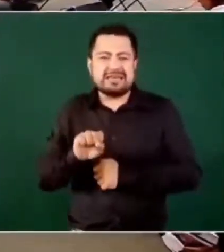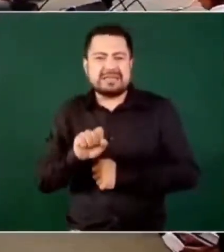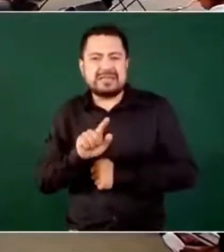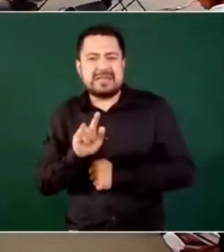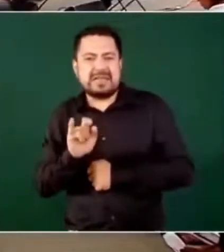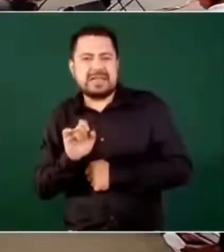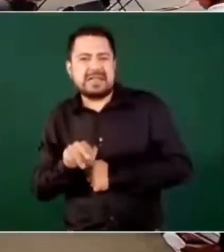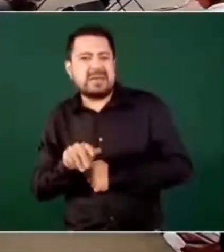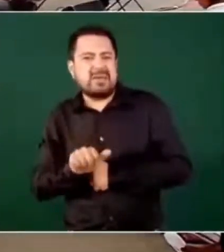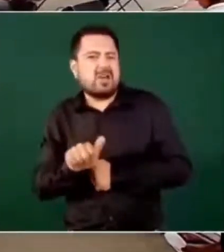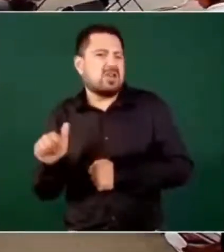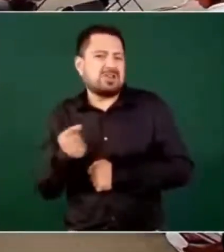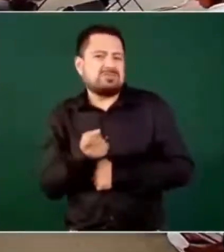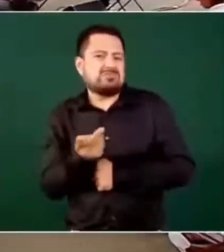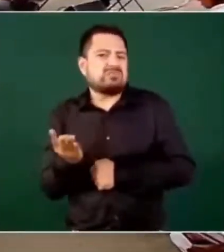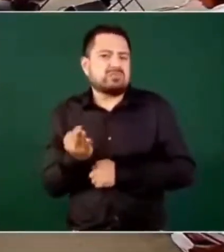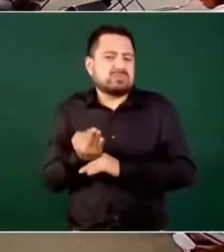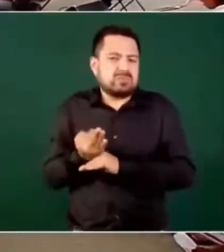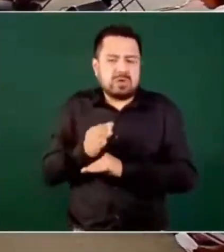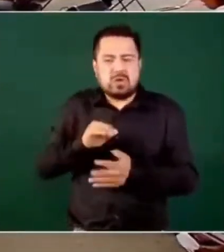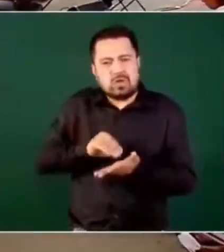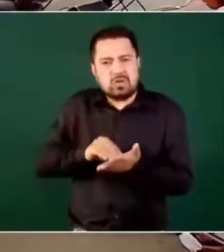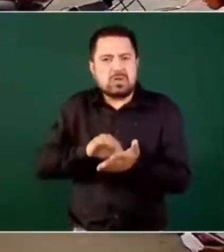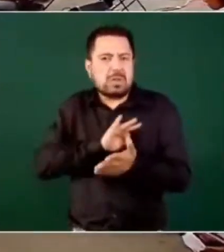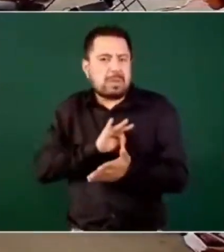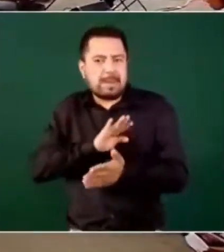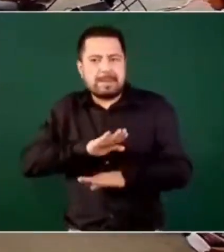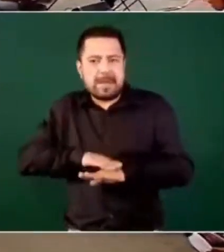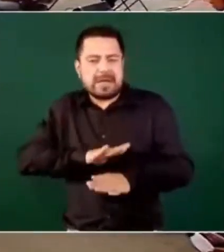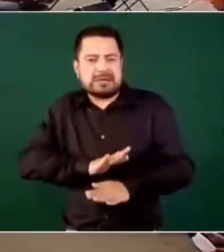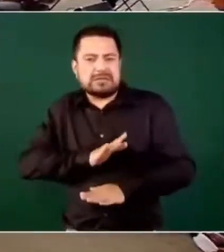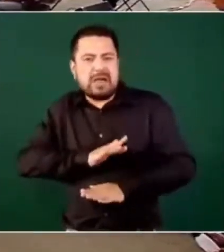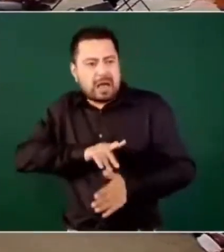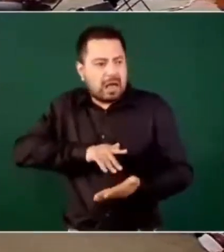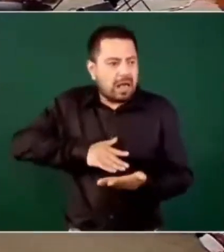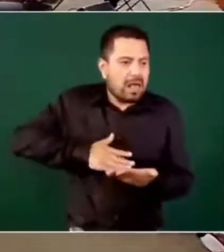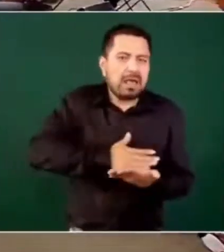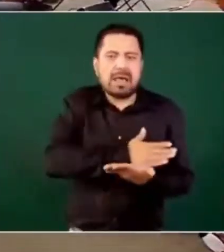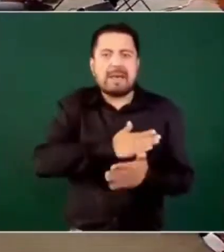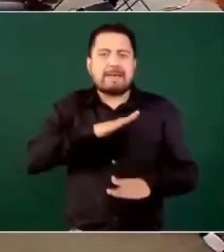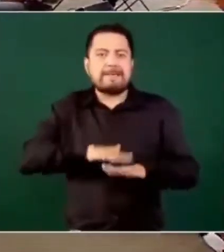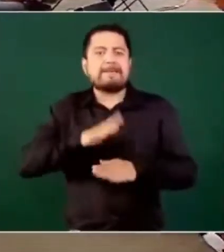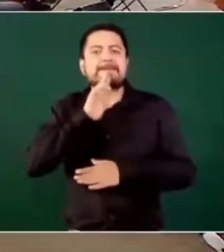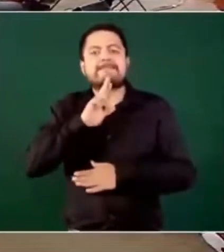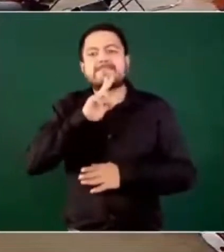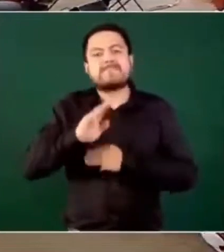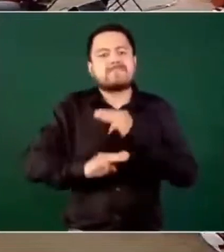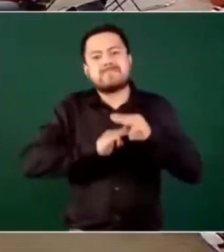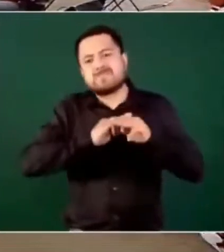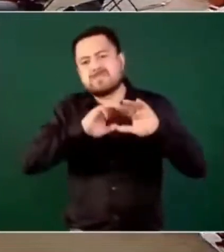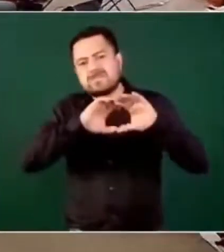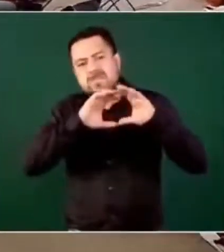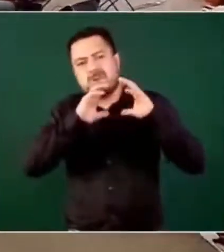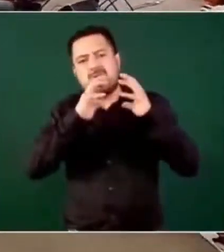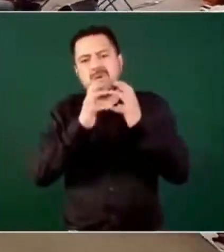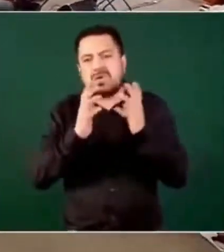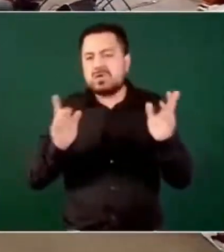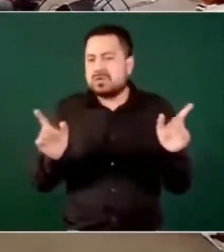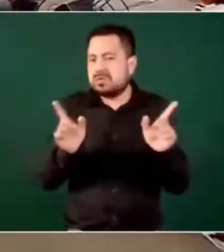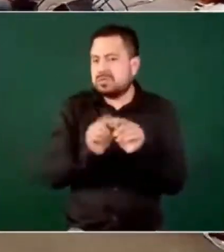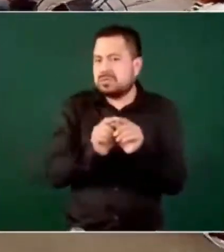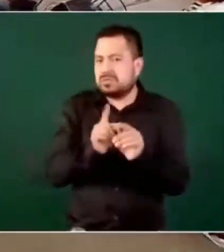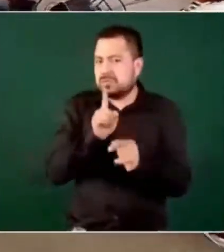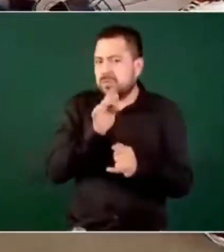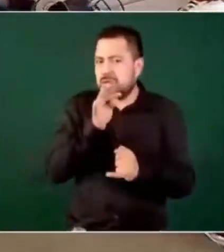empresarios, para que sigan creyendo en este destino de playa y vuelva a ser el de los mejores del mundo, señor presidente. Y nomás sería una